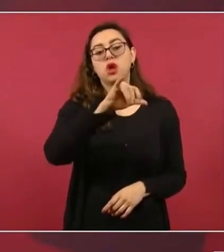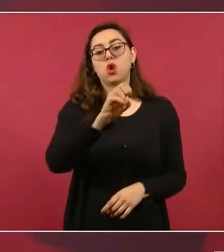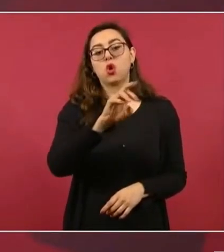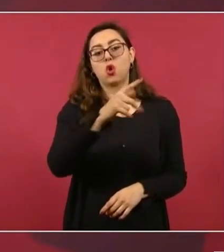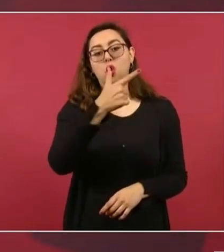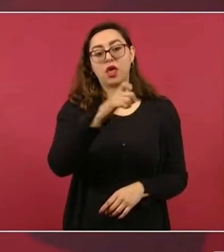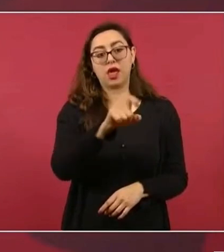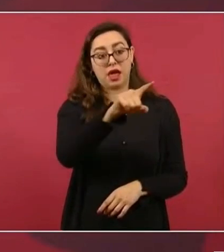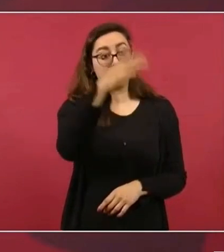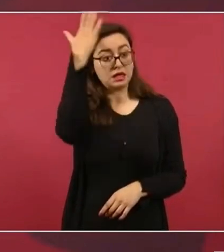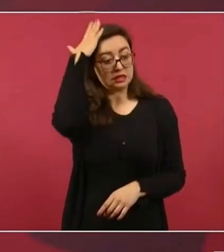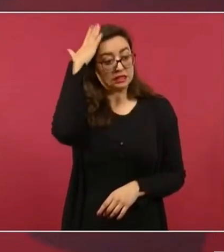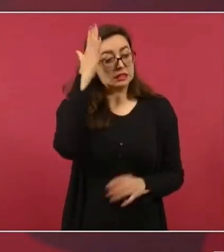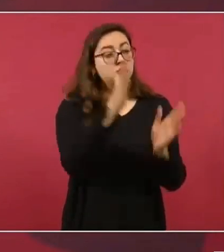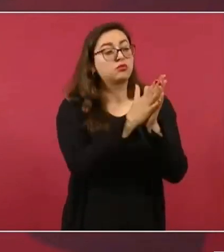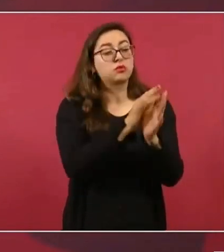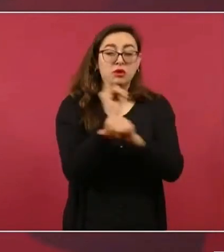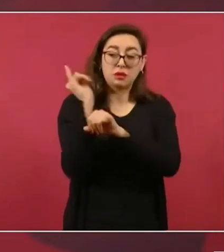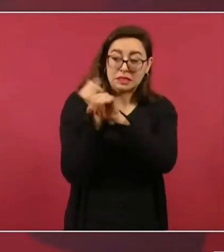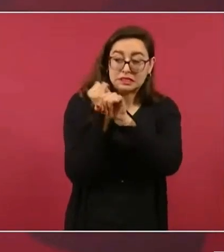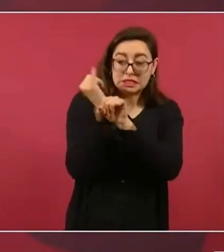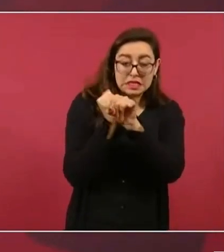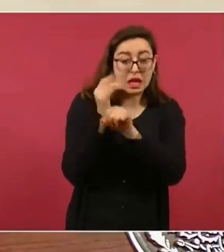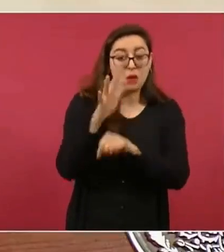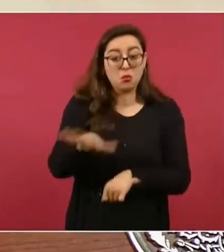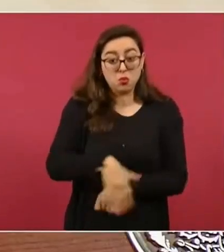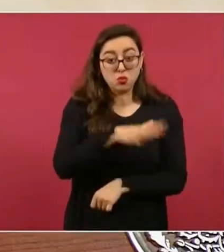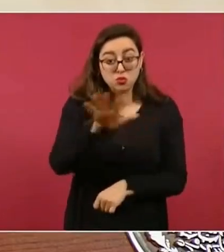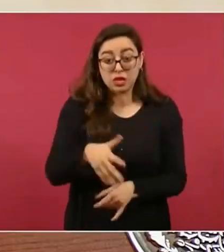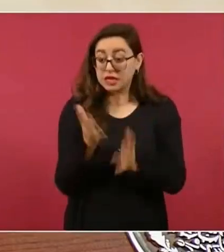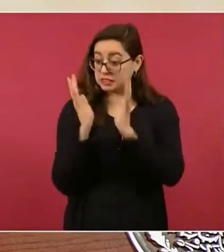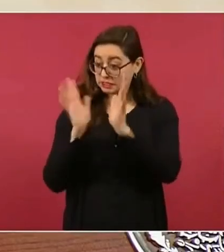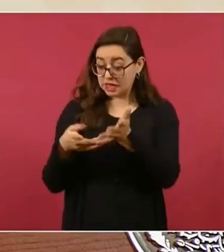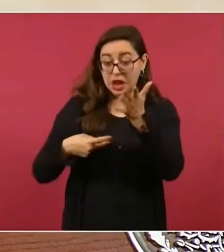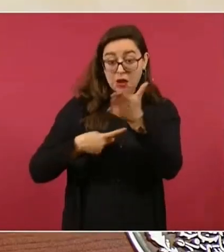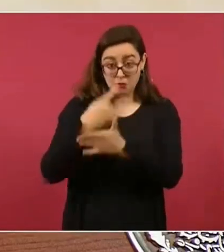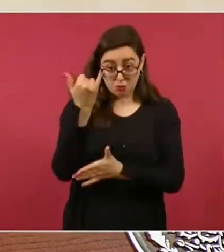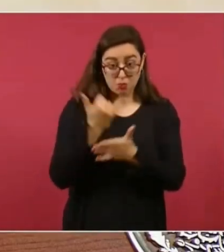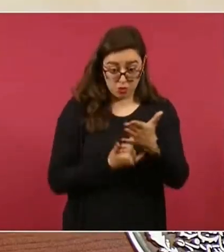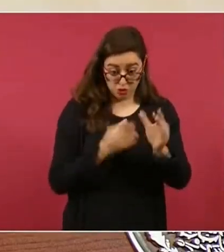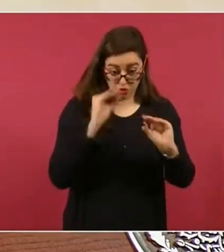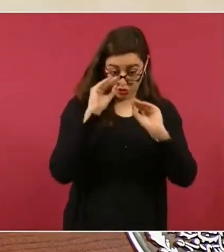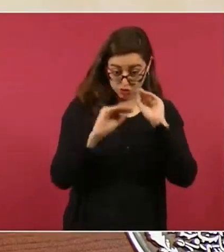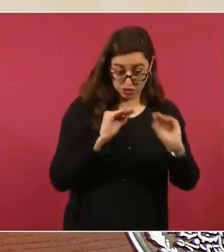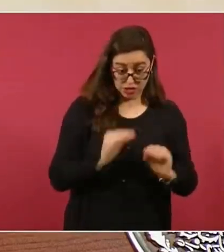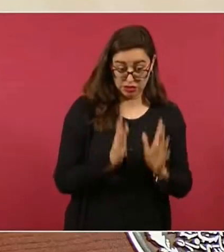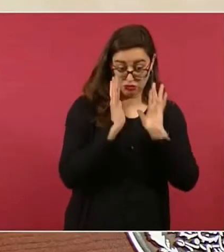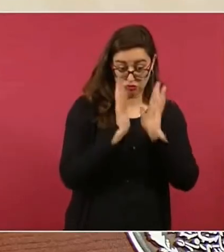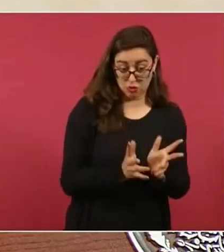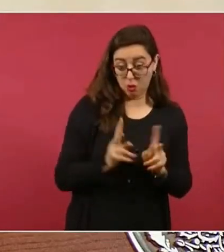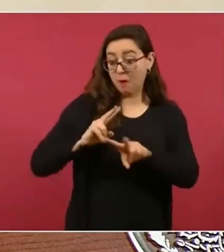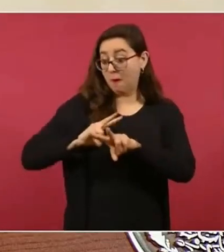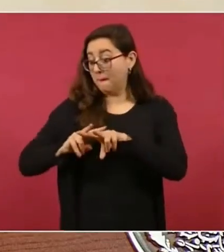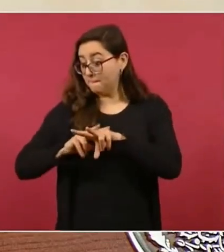el expediente, porque si existe el proyecto ejecutivo y si ya se compró